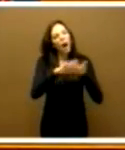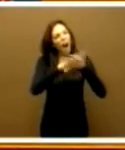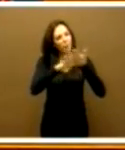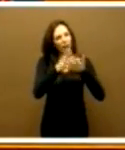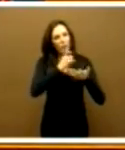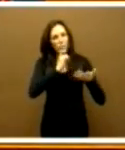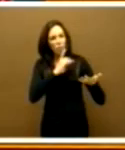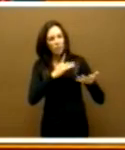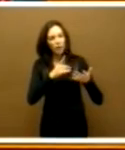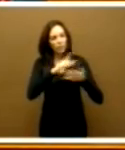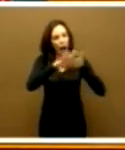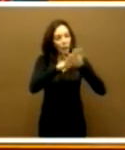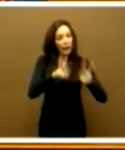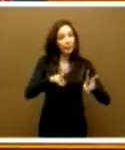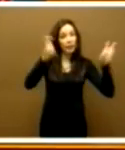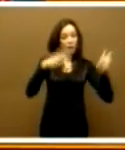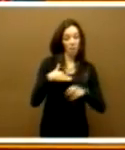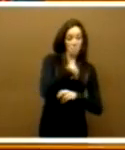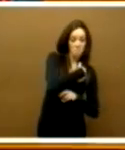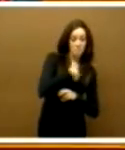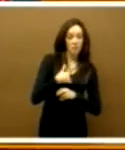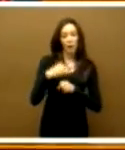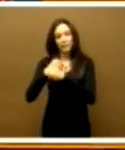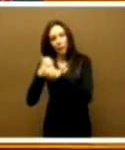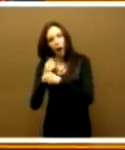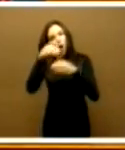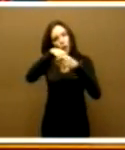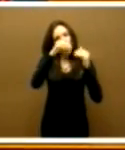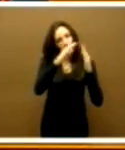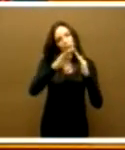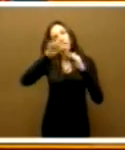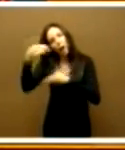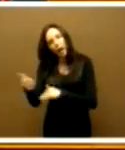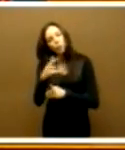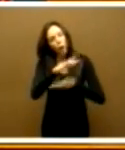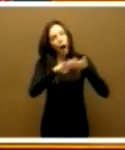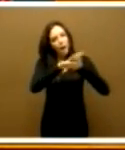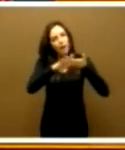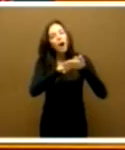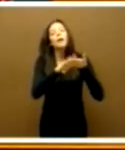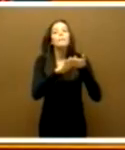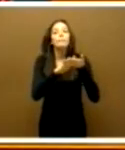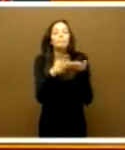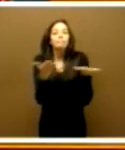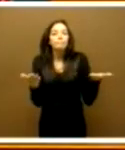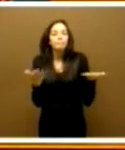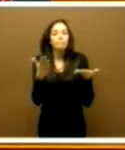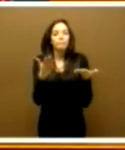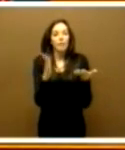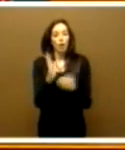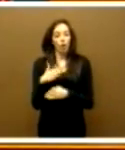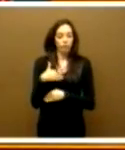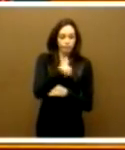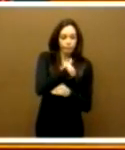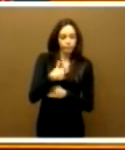la vida laboral y familiar cuando medidas que son o que su base es la conciliación de la